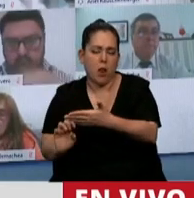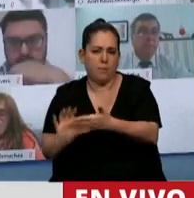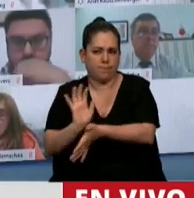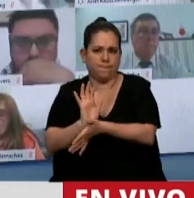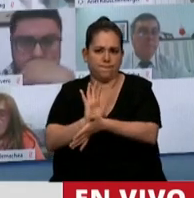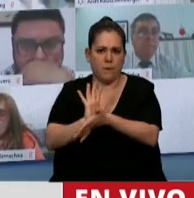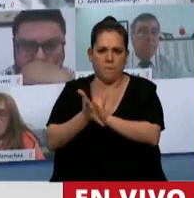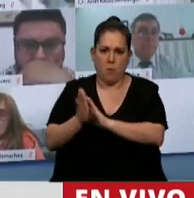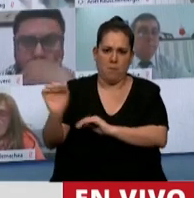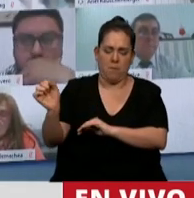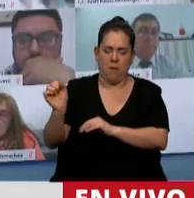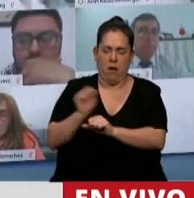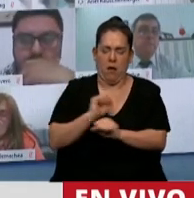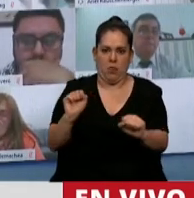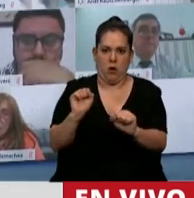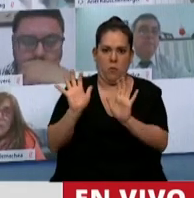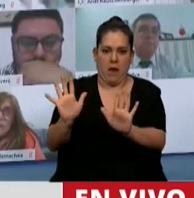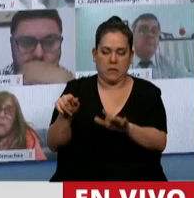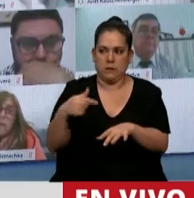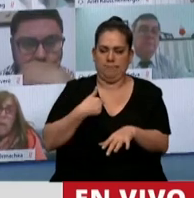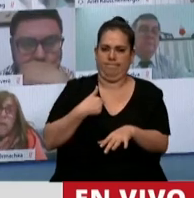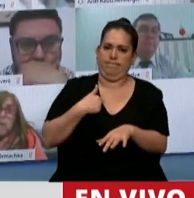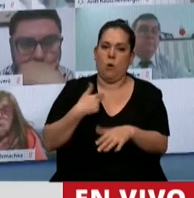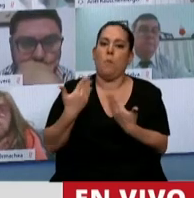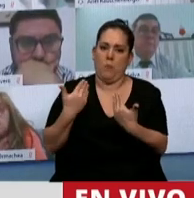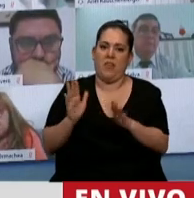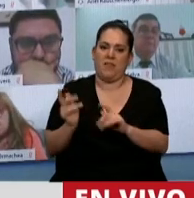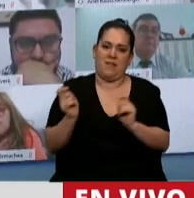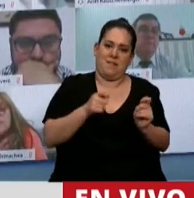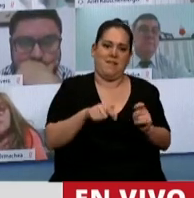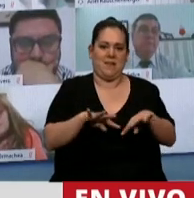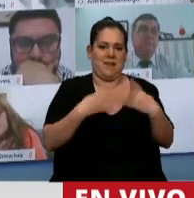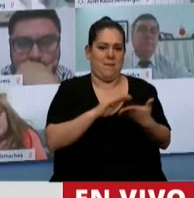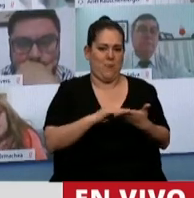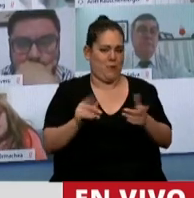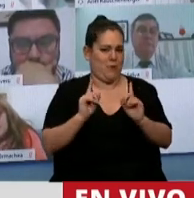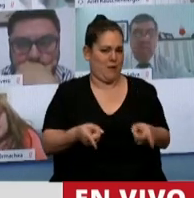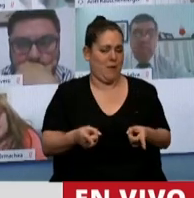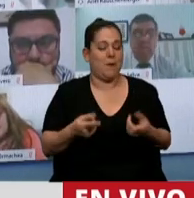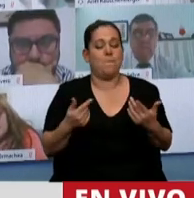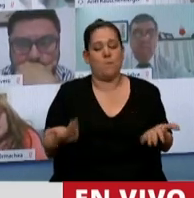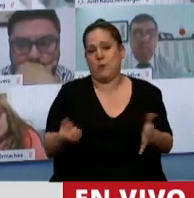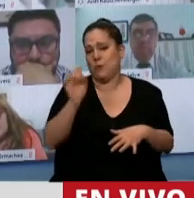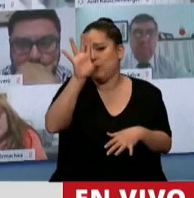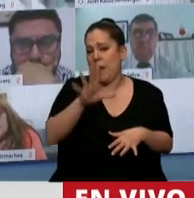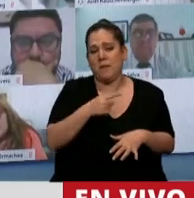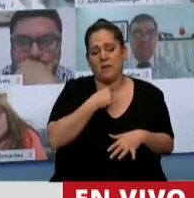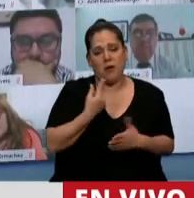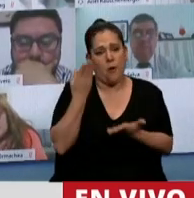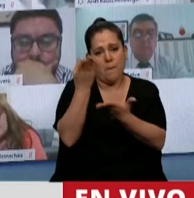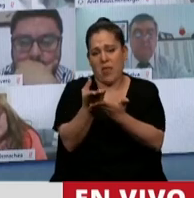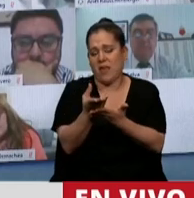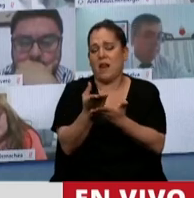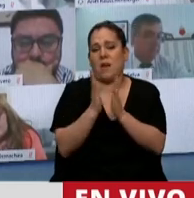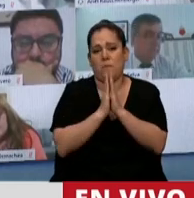apuñalada traicionera también anidar en el recinto. Con esto simplemente, señor Presidente, le pido a por su